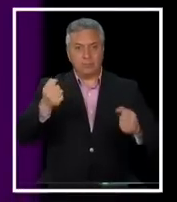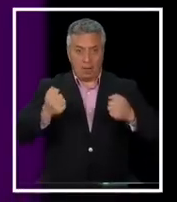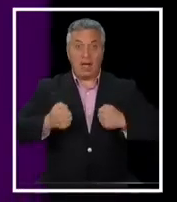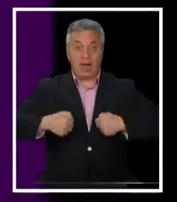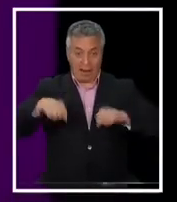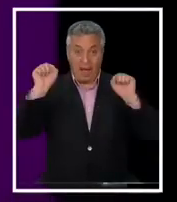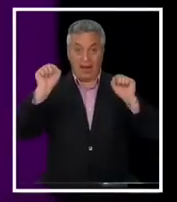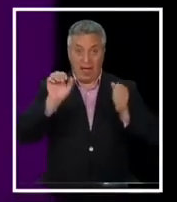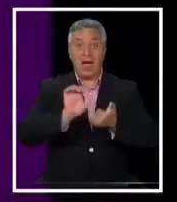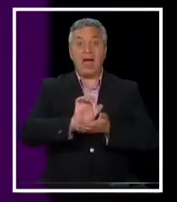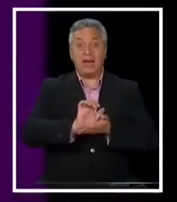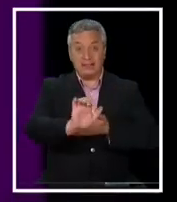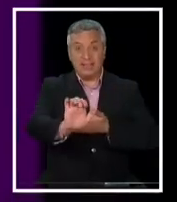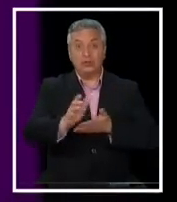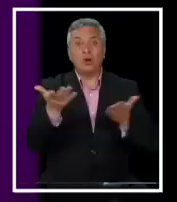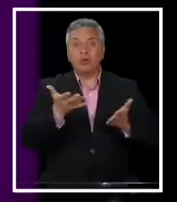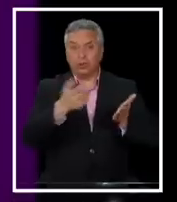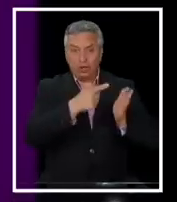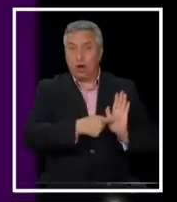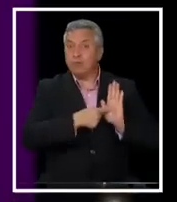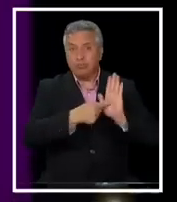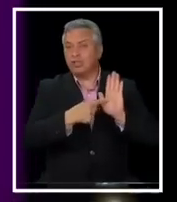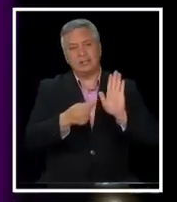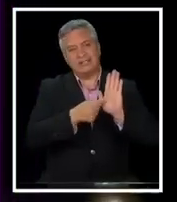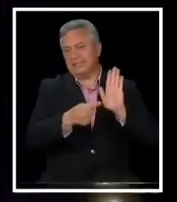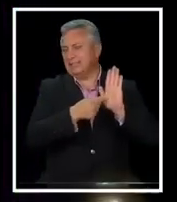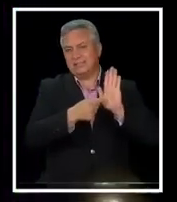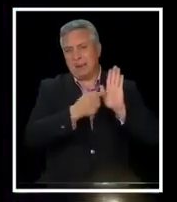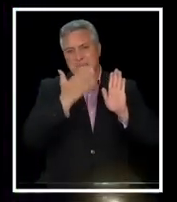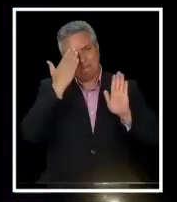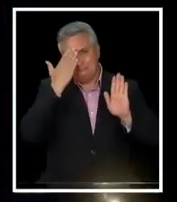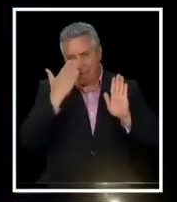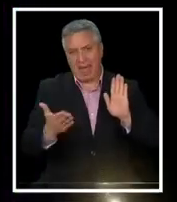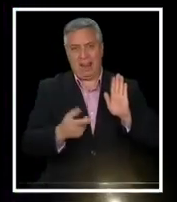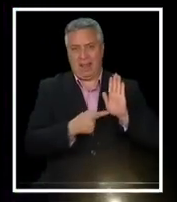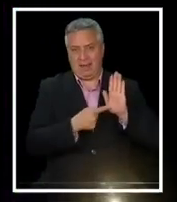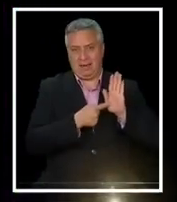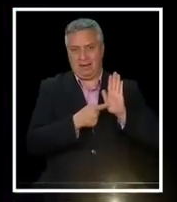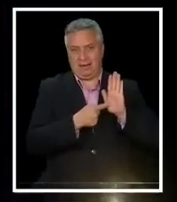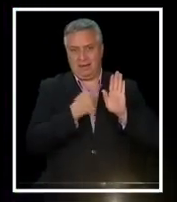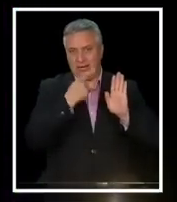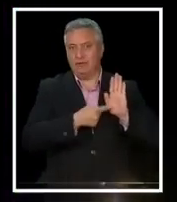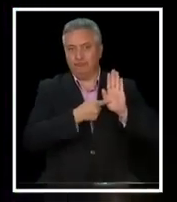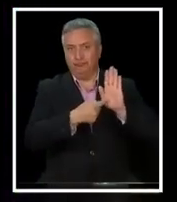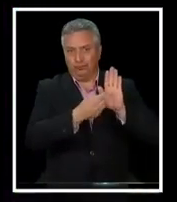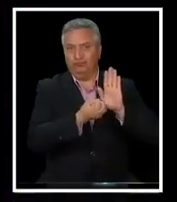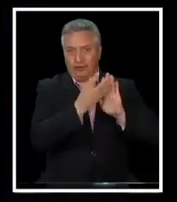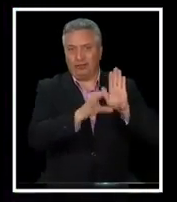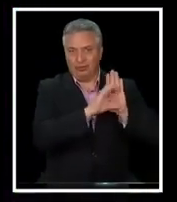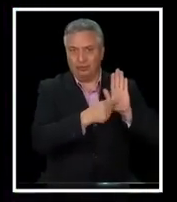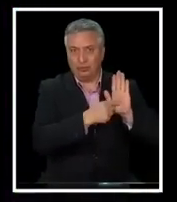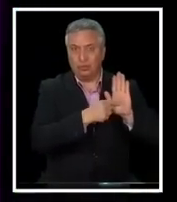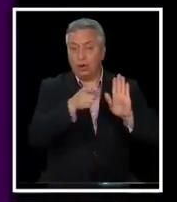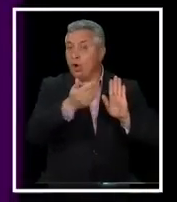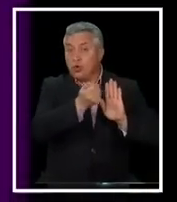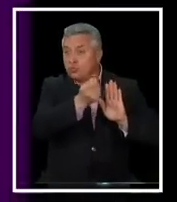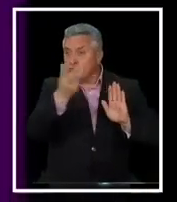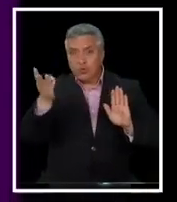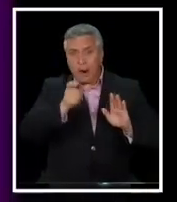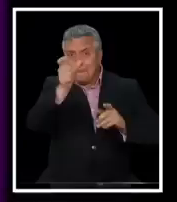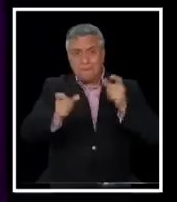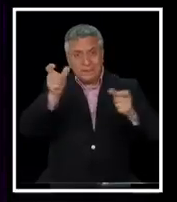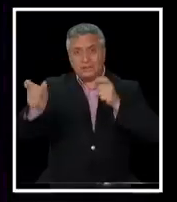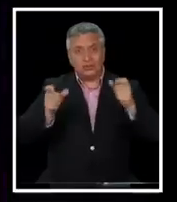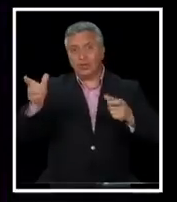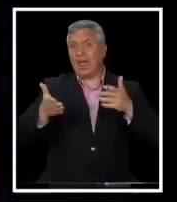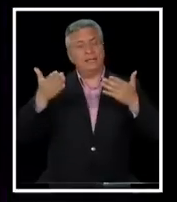rechazo porque esta es una mala propuesta. Y es tan mala que mucha gente, de manera transversal, lo ha señalado. Y ahí